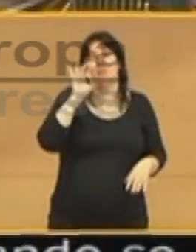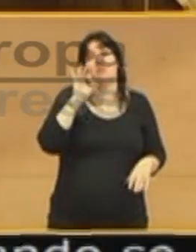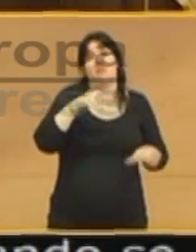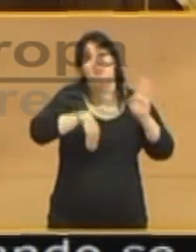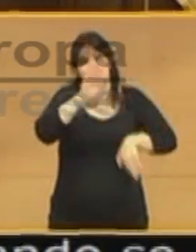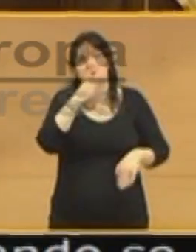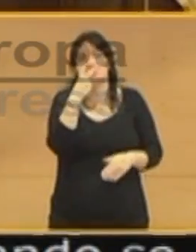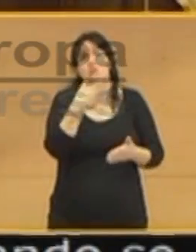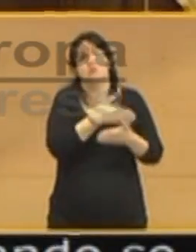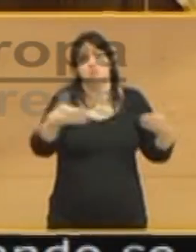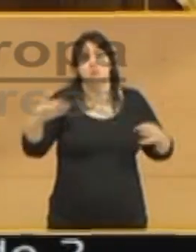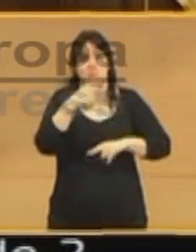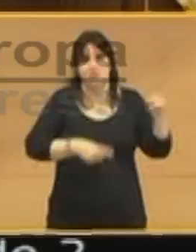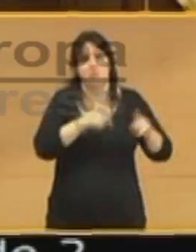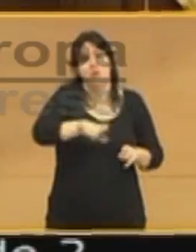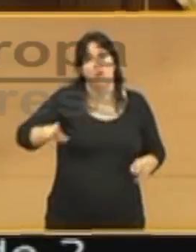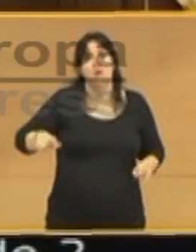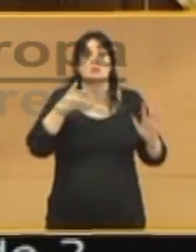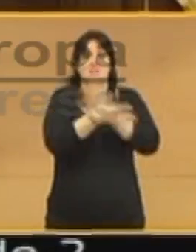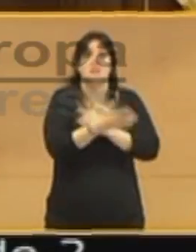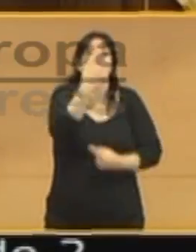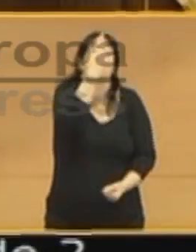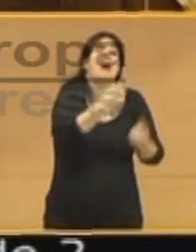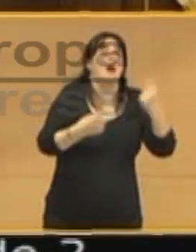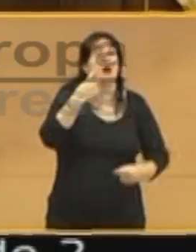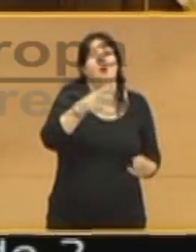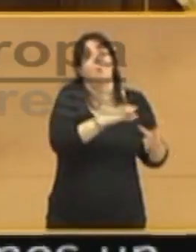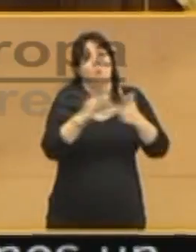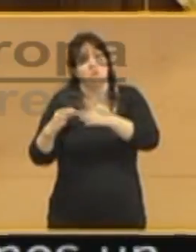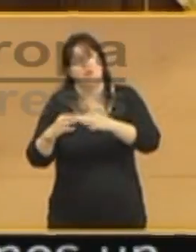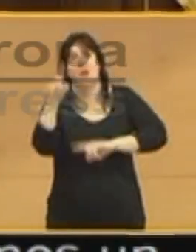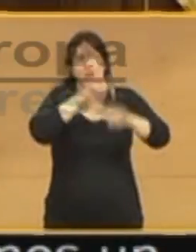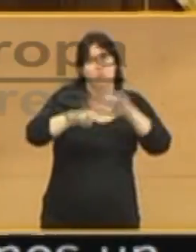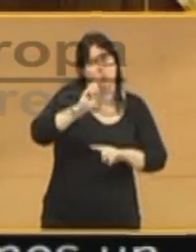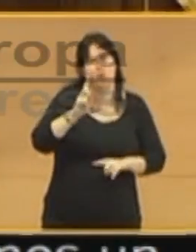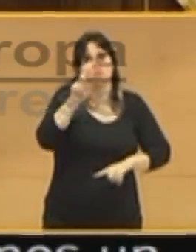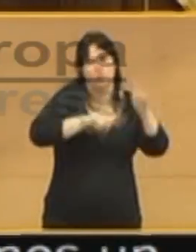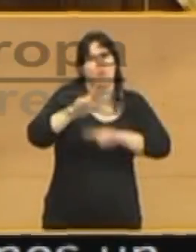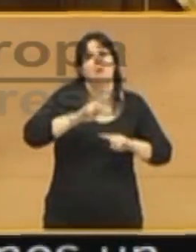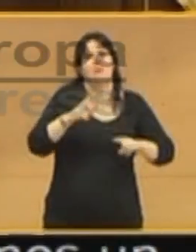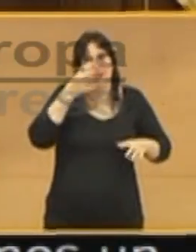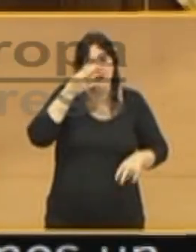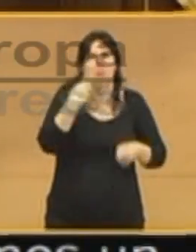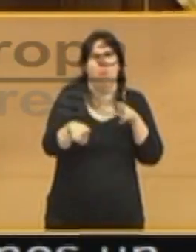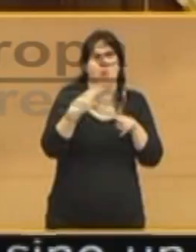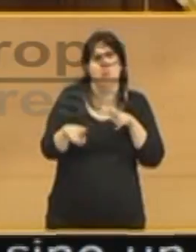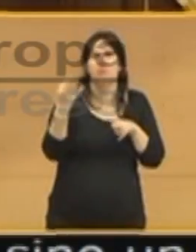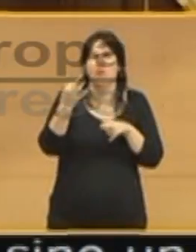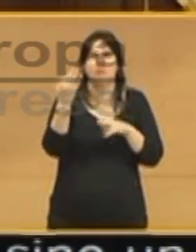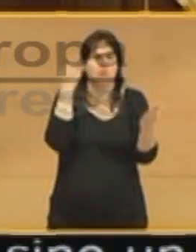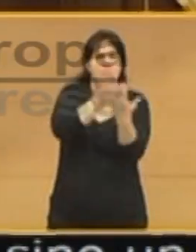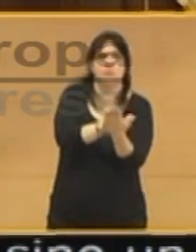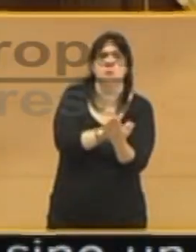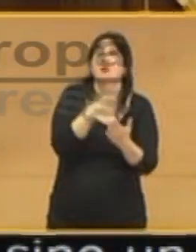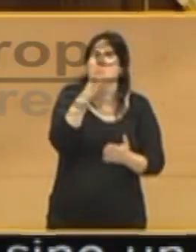tenemos un problema con determinados dirigentes, tenemos un problema de naturaleza política y así creo que hay que abordarlo. Por lo tanto, no caben